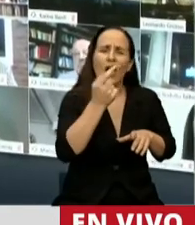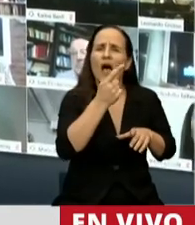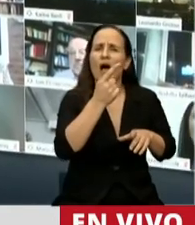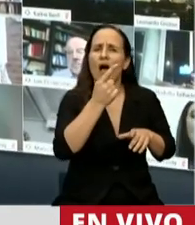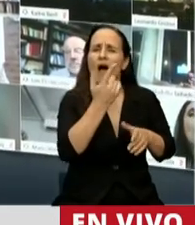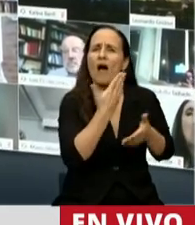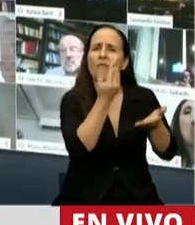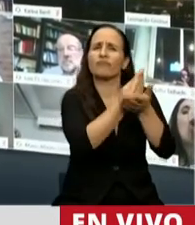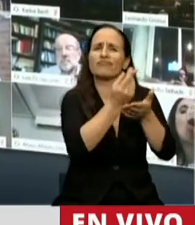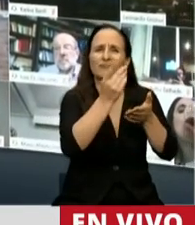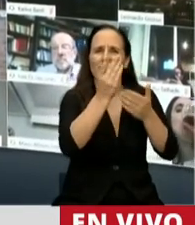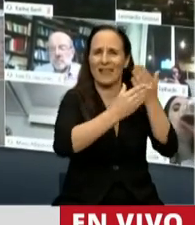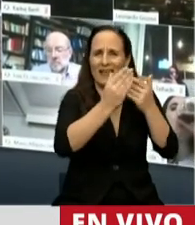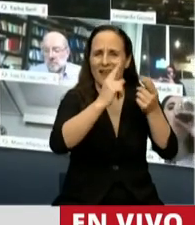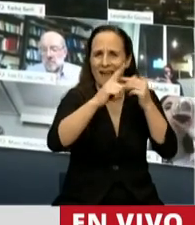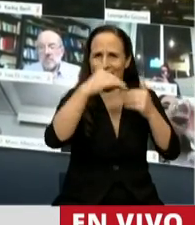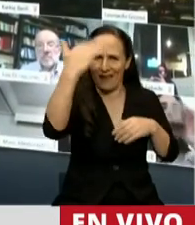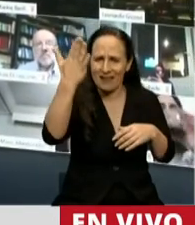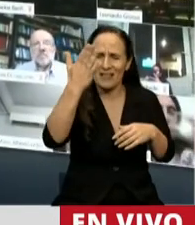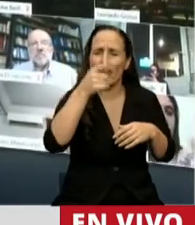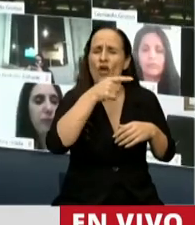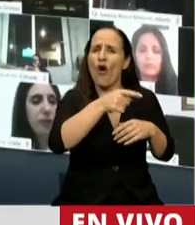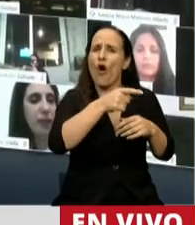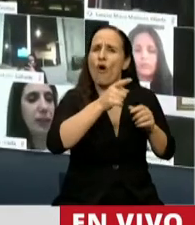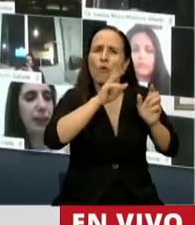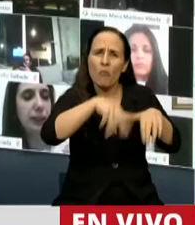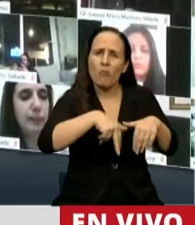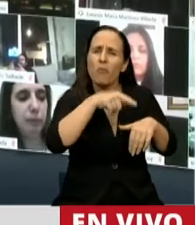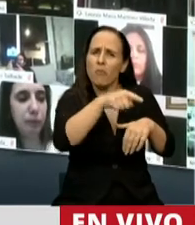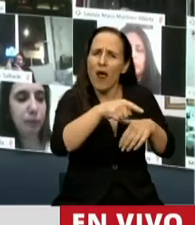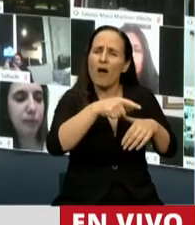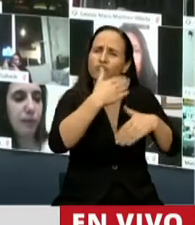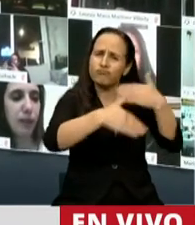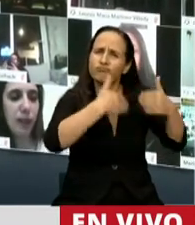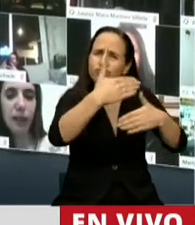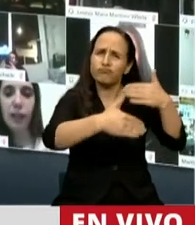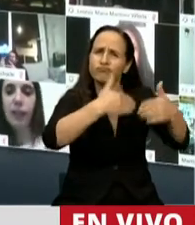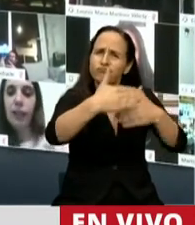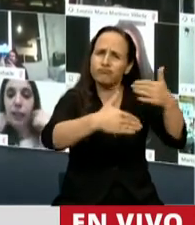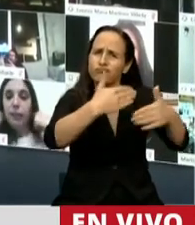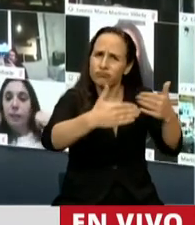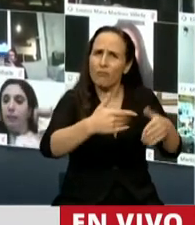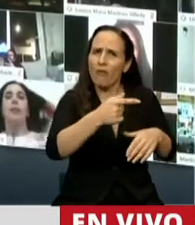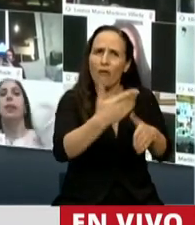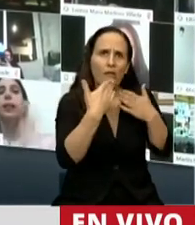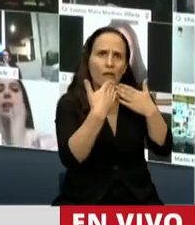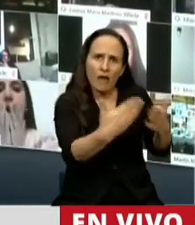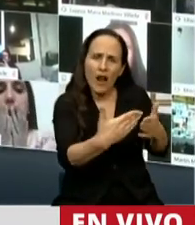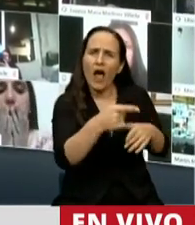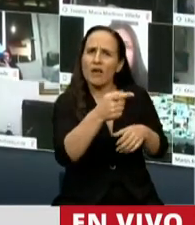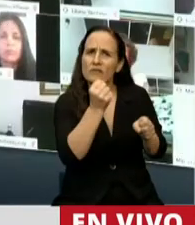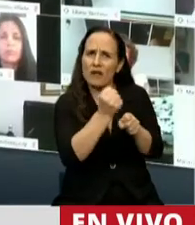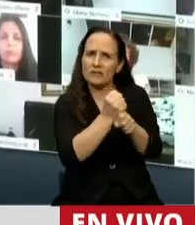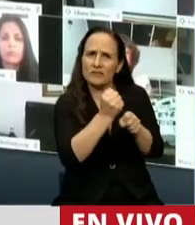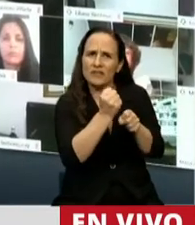sucesivos presidentes, desarrolló una política muy consistente que permitió trabajos de